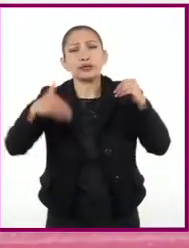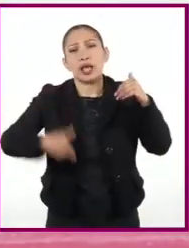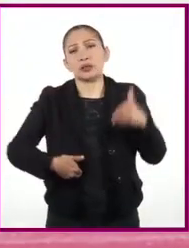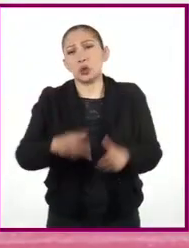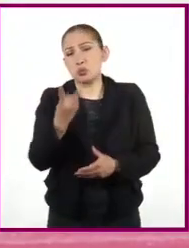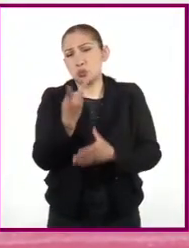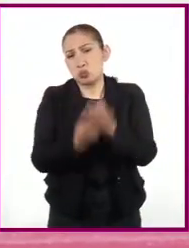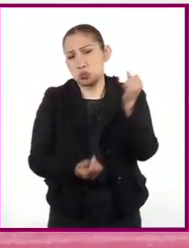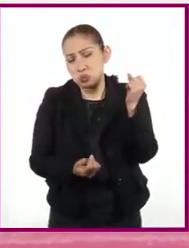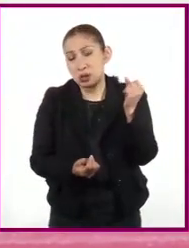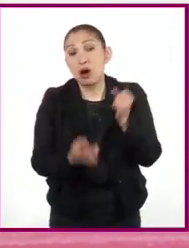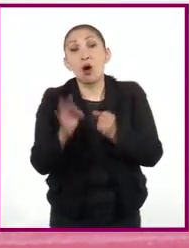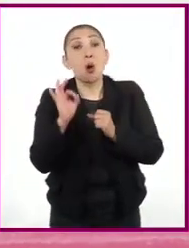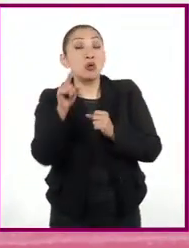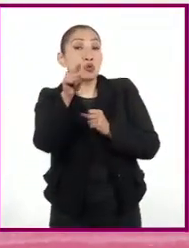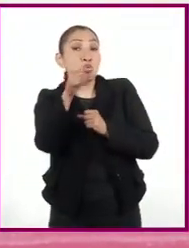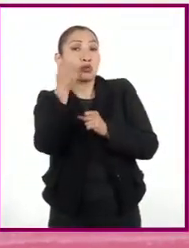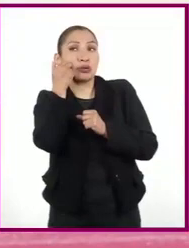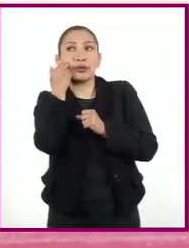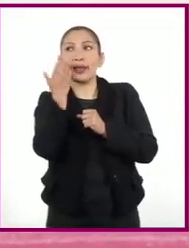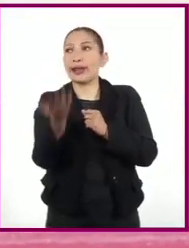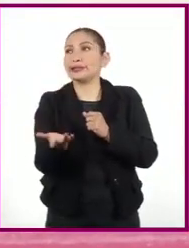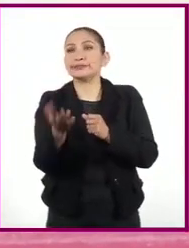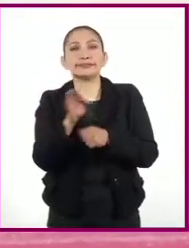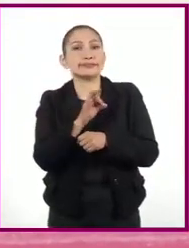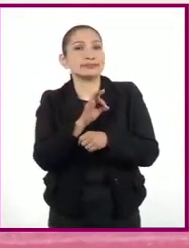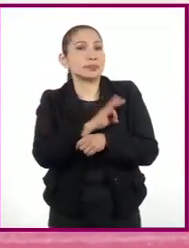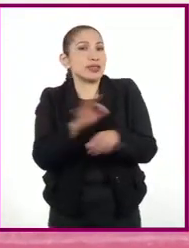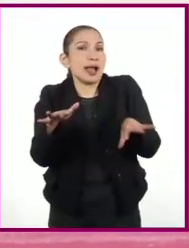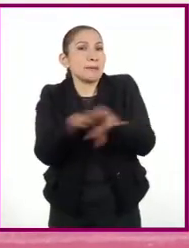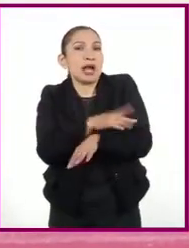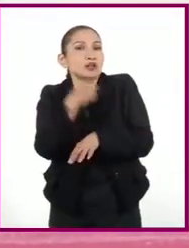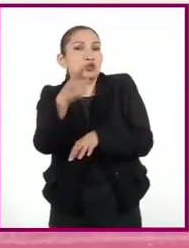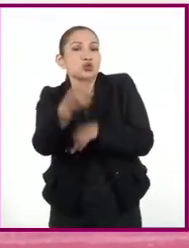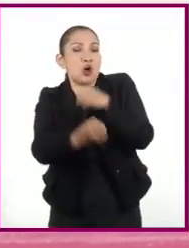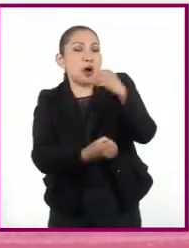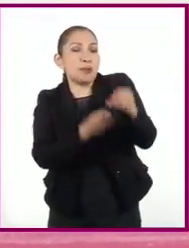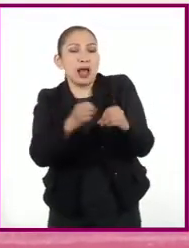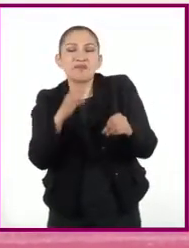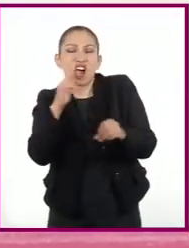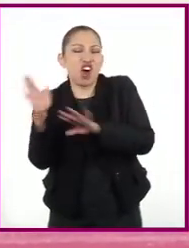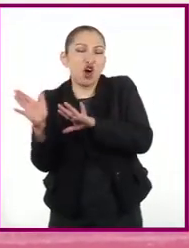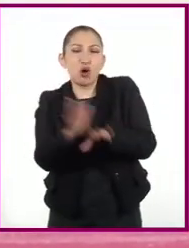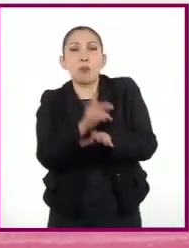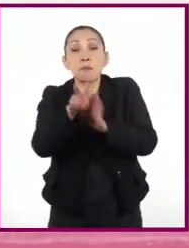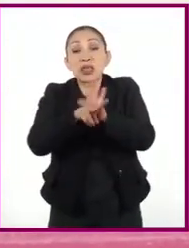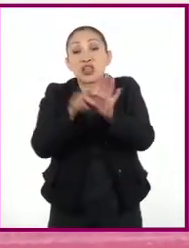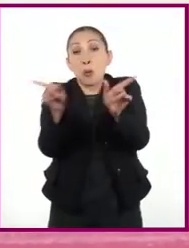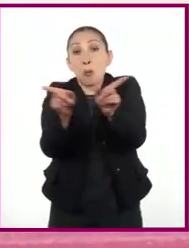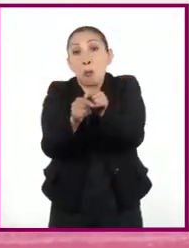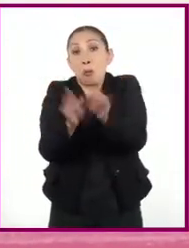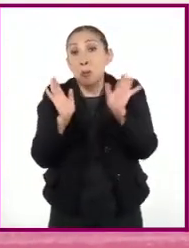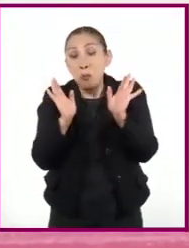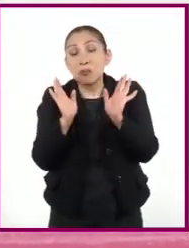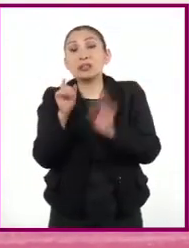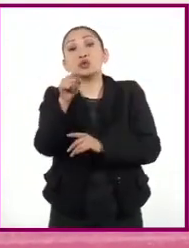Ahora que si ustedes quieren, pueden cambiar la obra escénica por un cortometraje. Mientras tengan ganas de